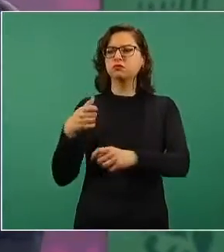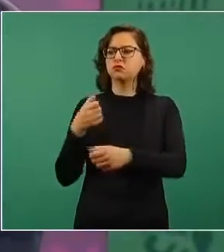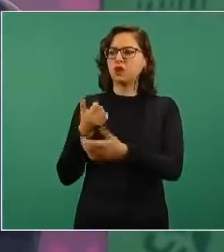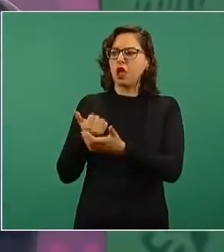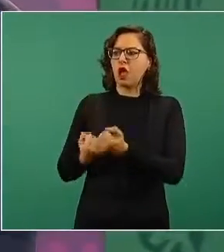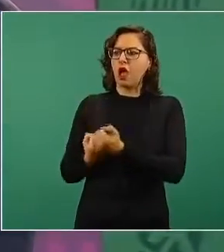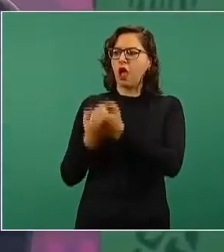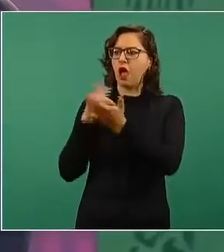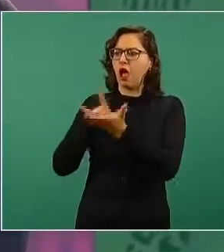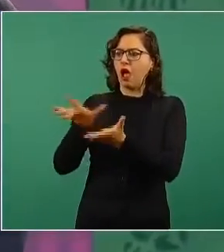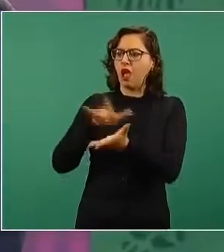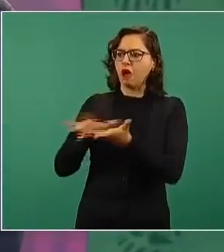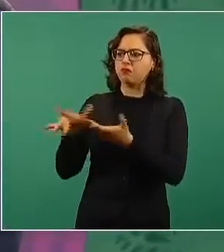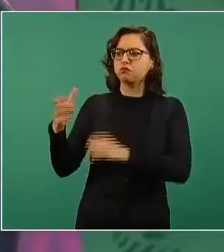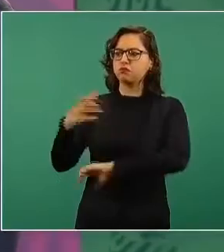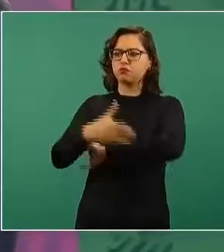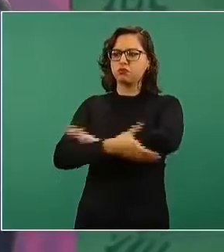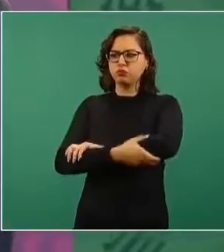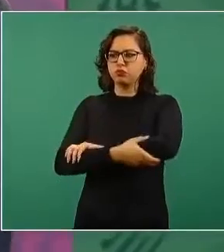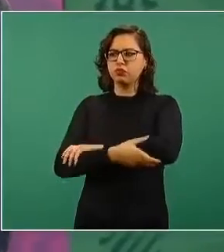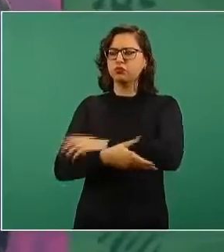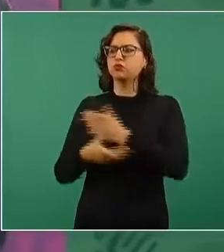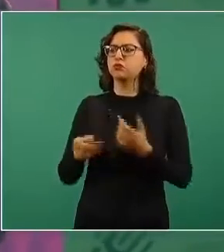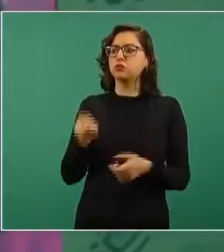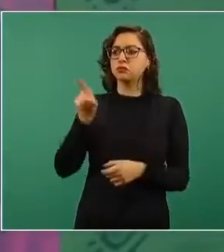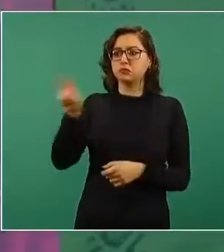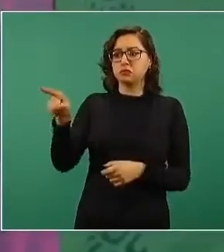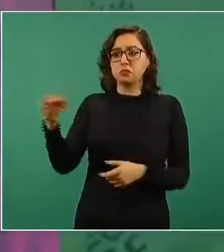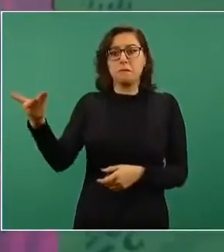aplicación al derecho de asilo.